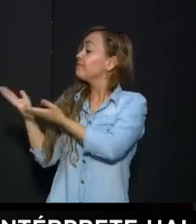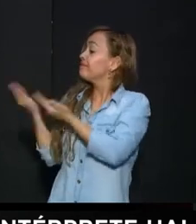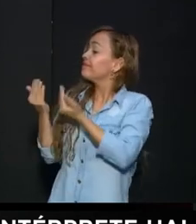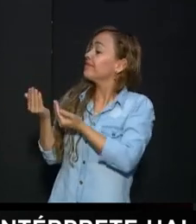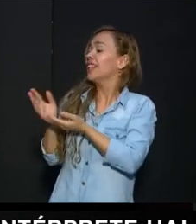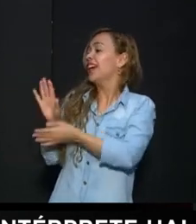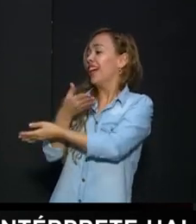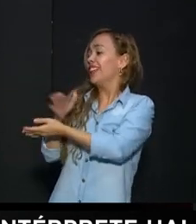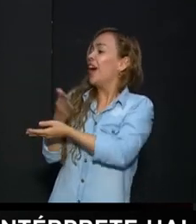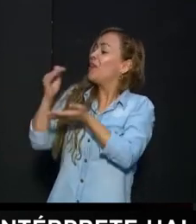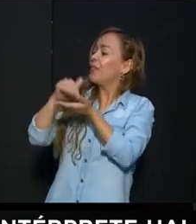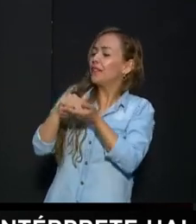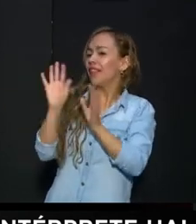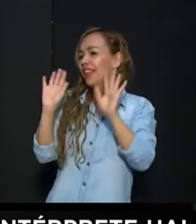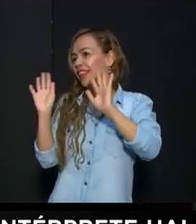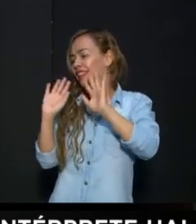Eso